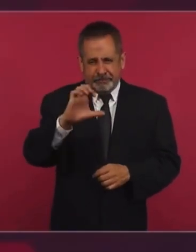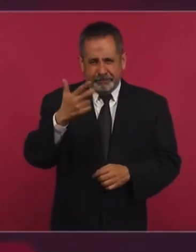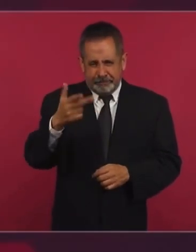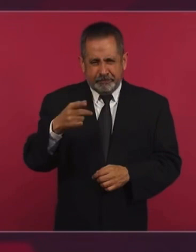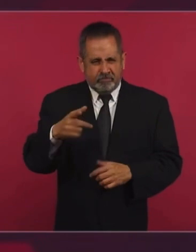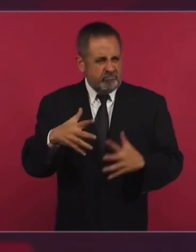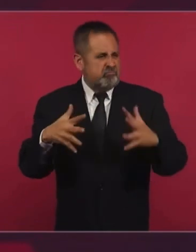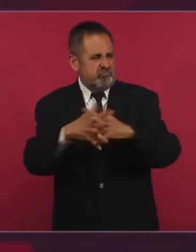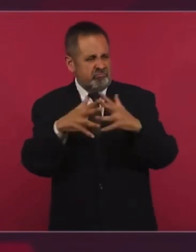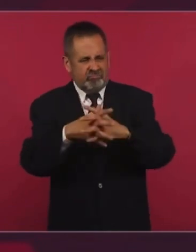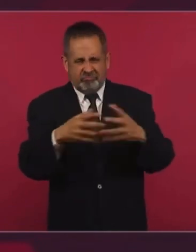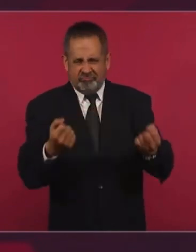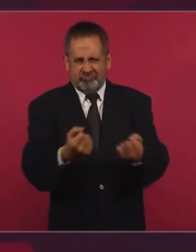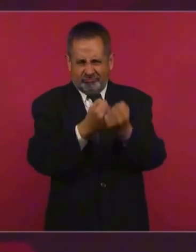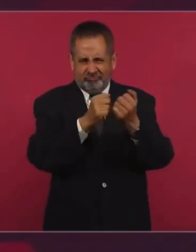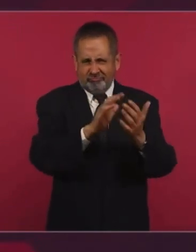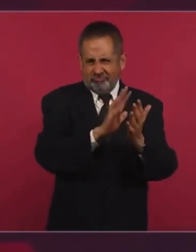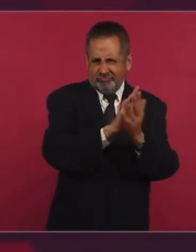porque son